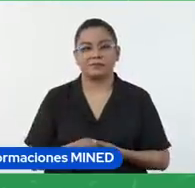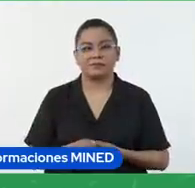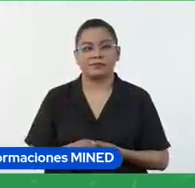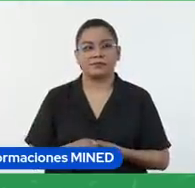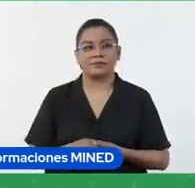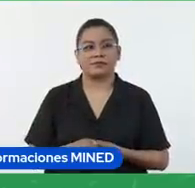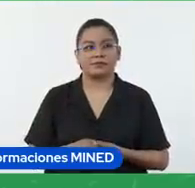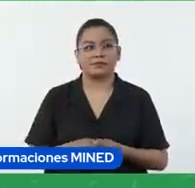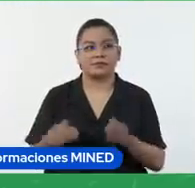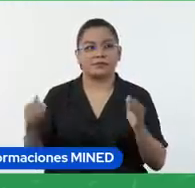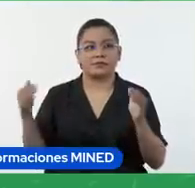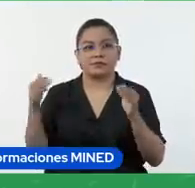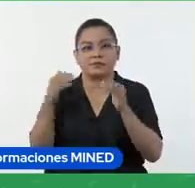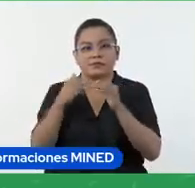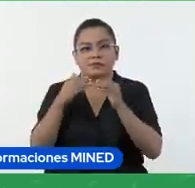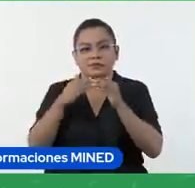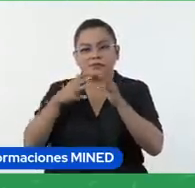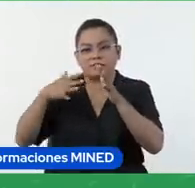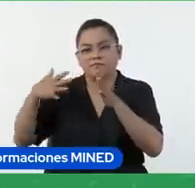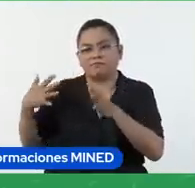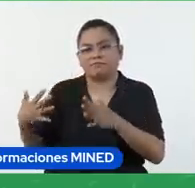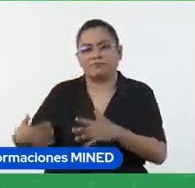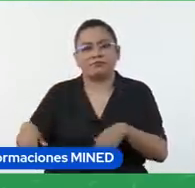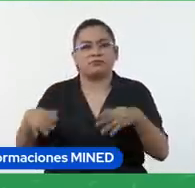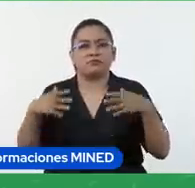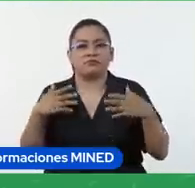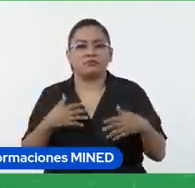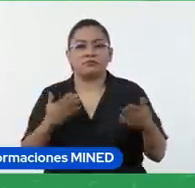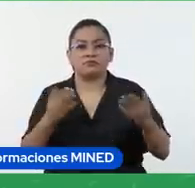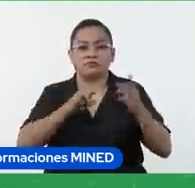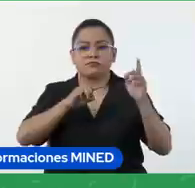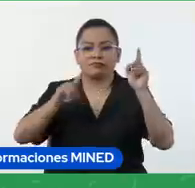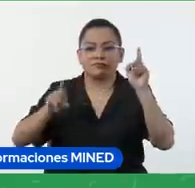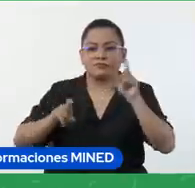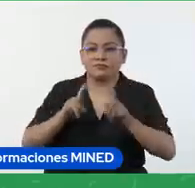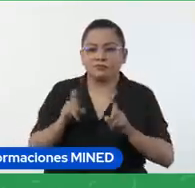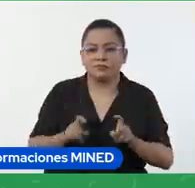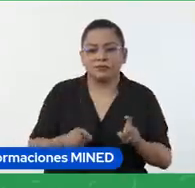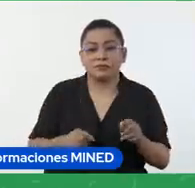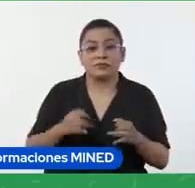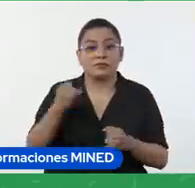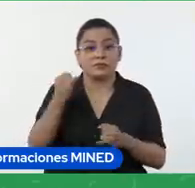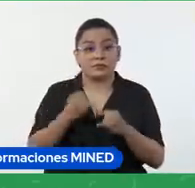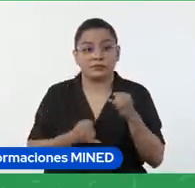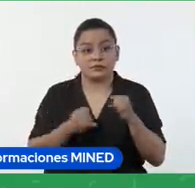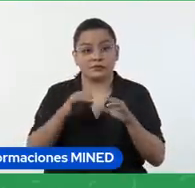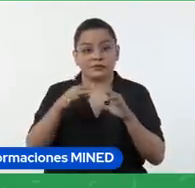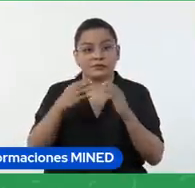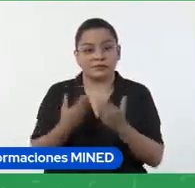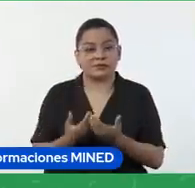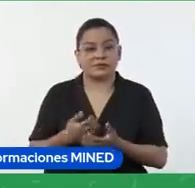también hacer algunas actividades, hacer preguntas, y al finalizar la clase,